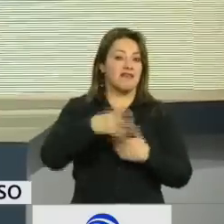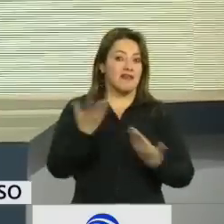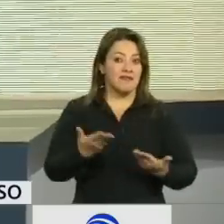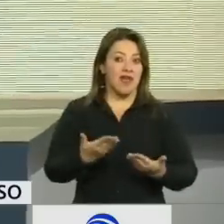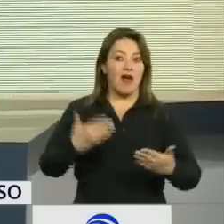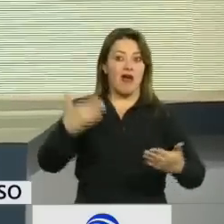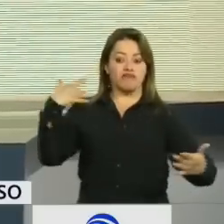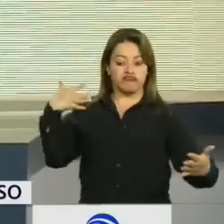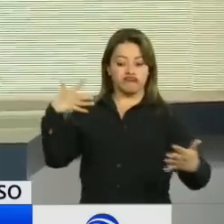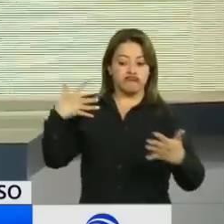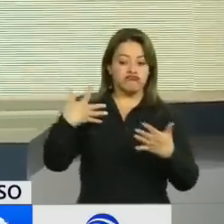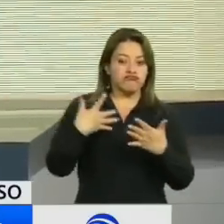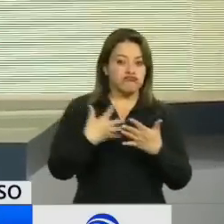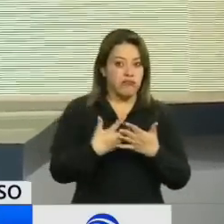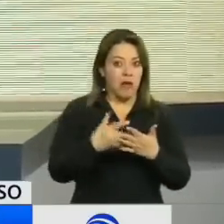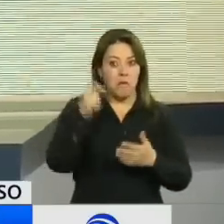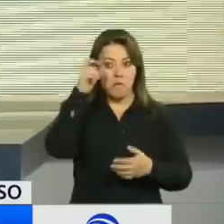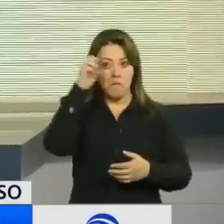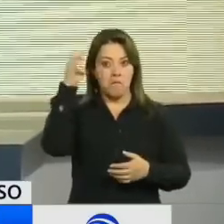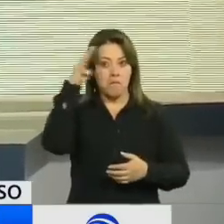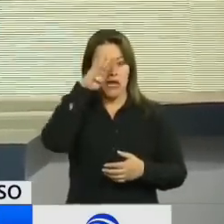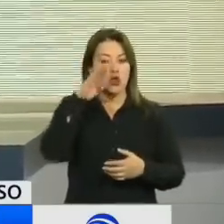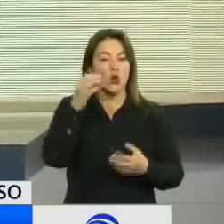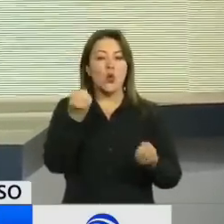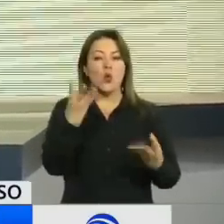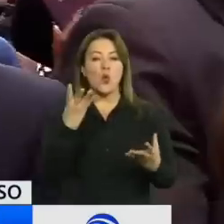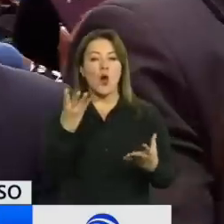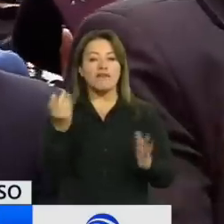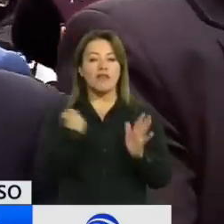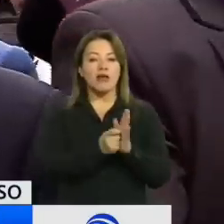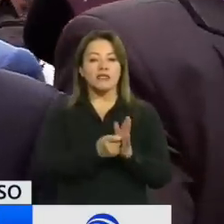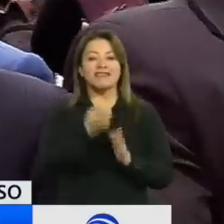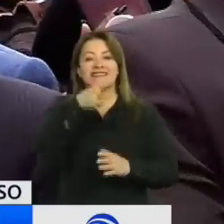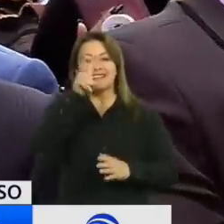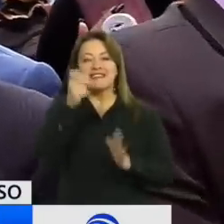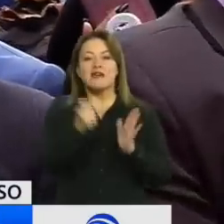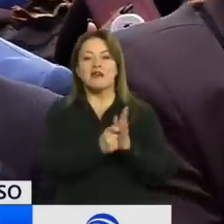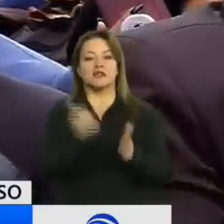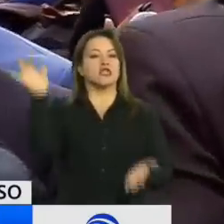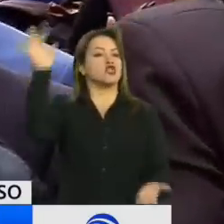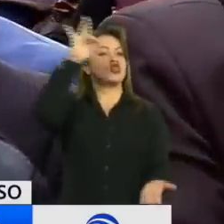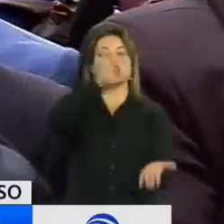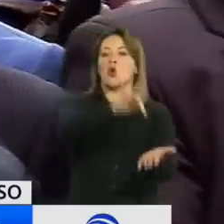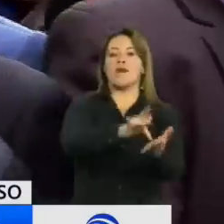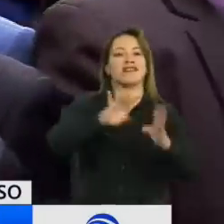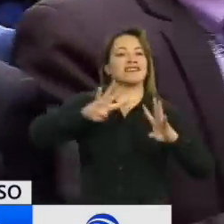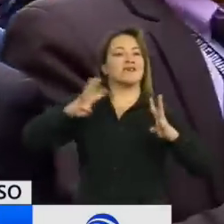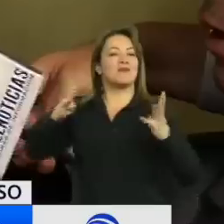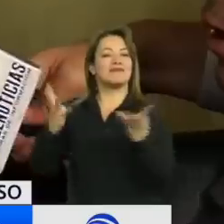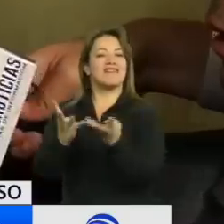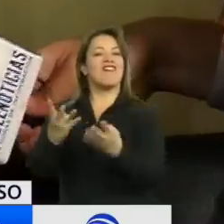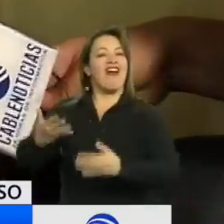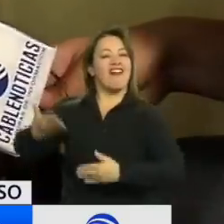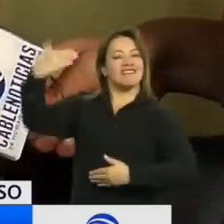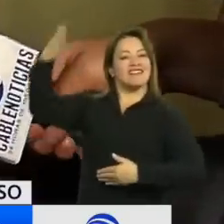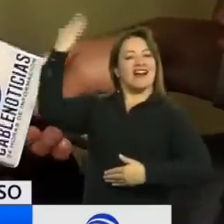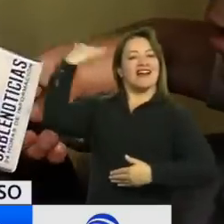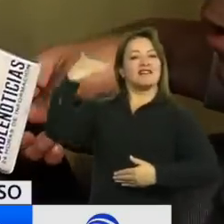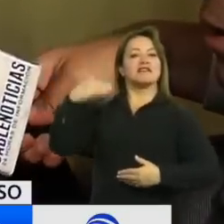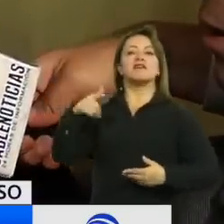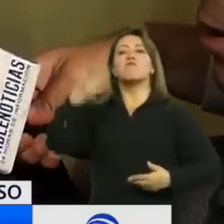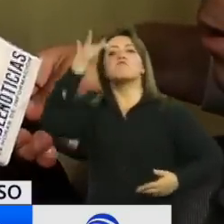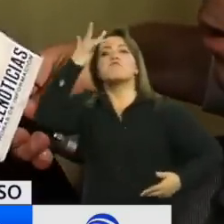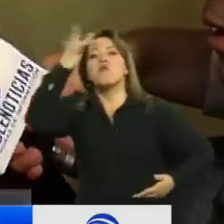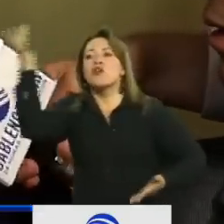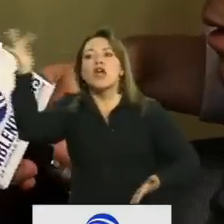dejó de ir a su trabajo por lo menos en 17 oportunidades, de las cuales el actual presidente electo no justificó su